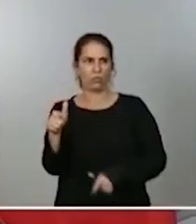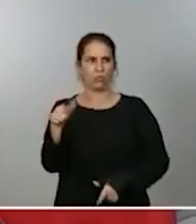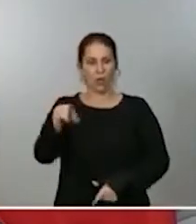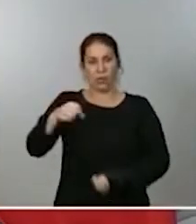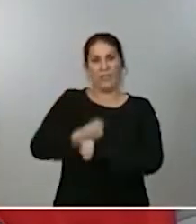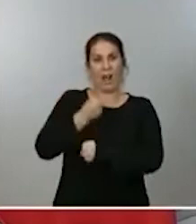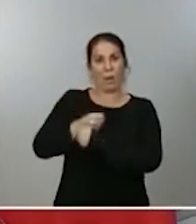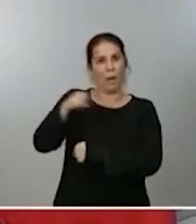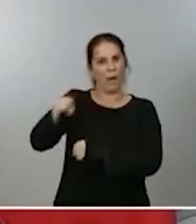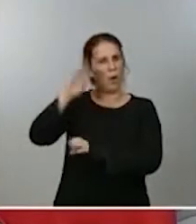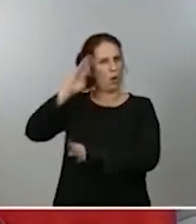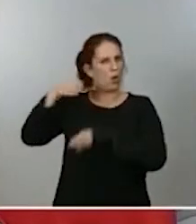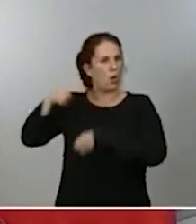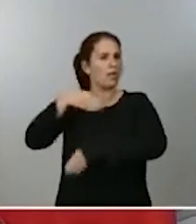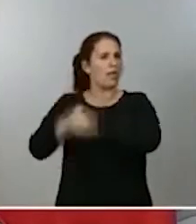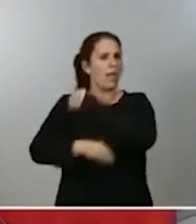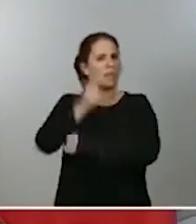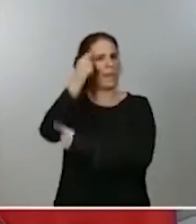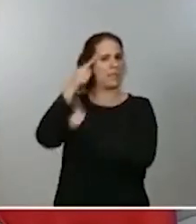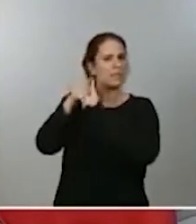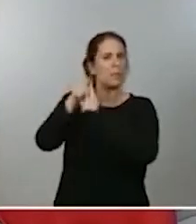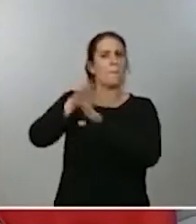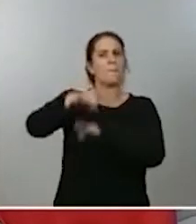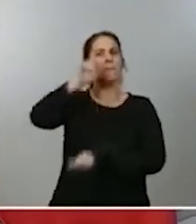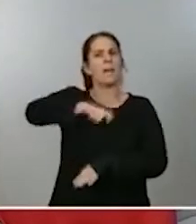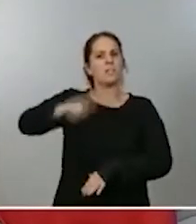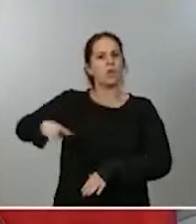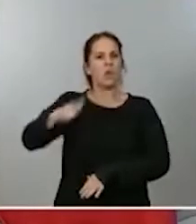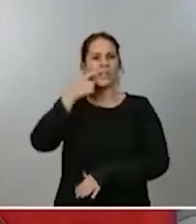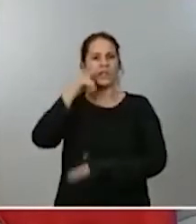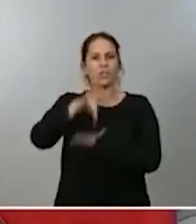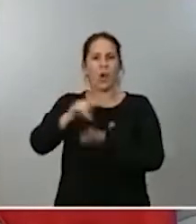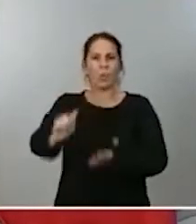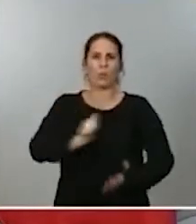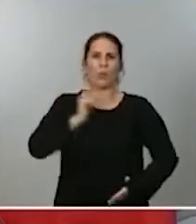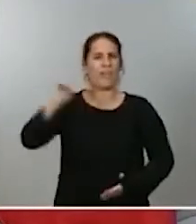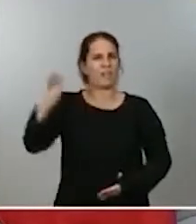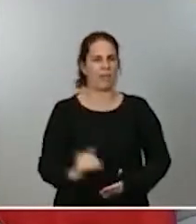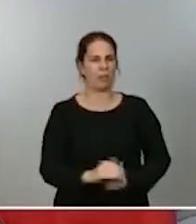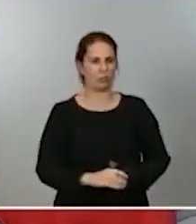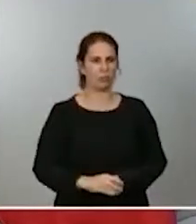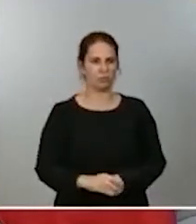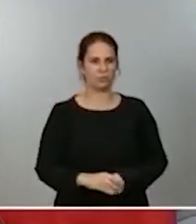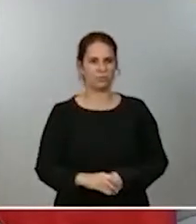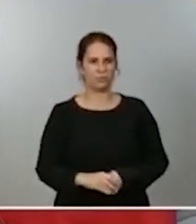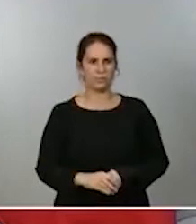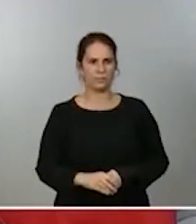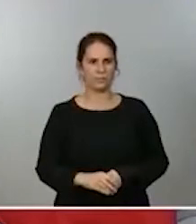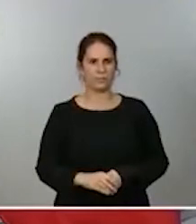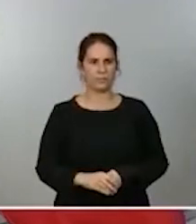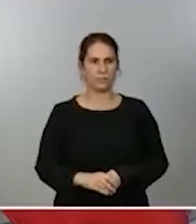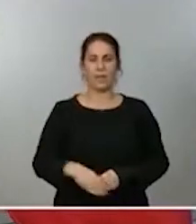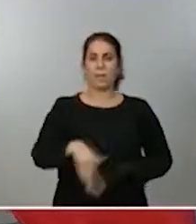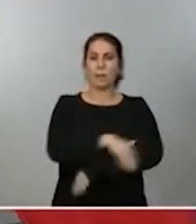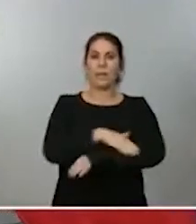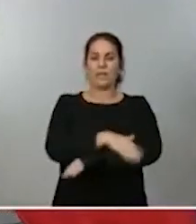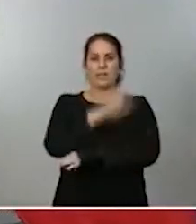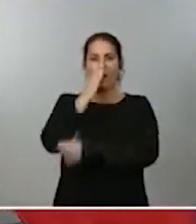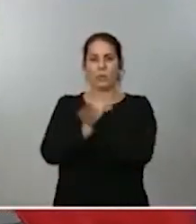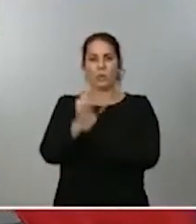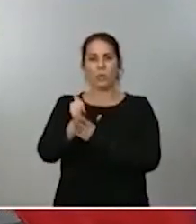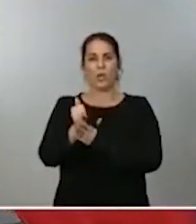fundamentalmente dirigido a las personas que tienen menos oportunidades. De hecho, el ministro de Agricultura, Pesca y Alimentación